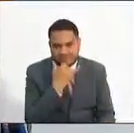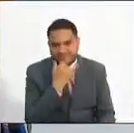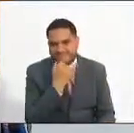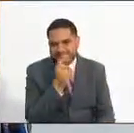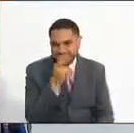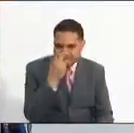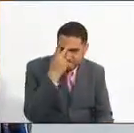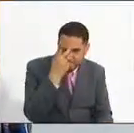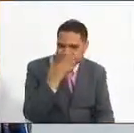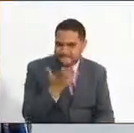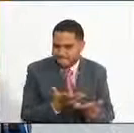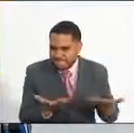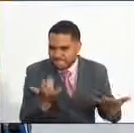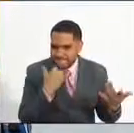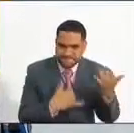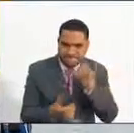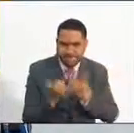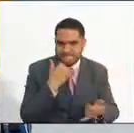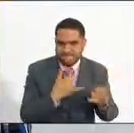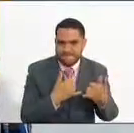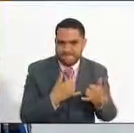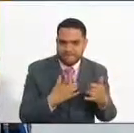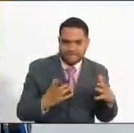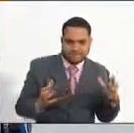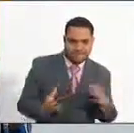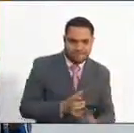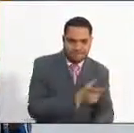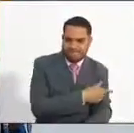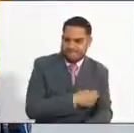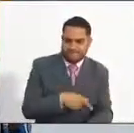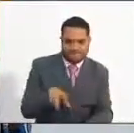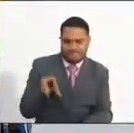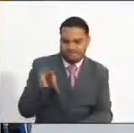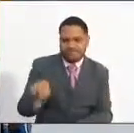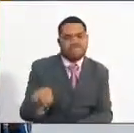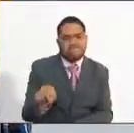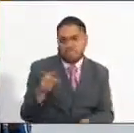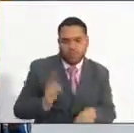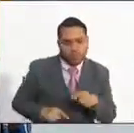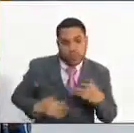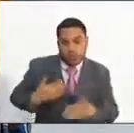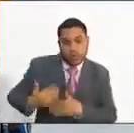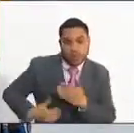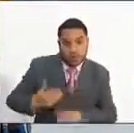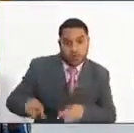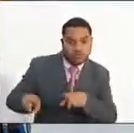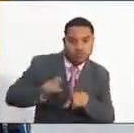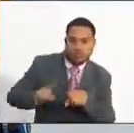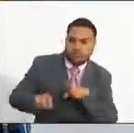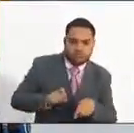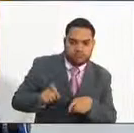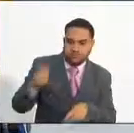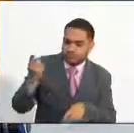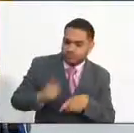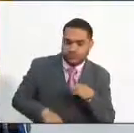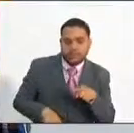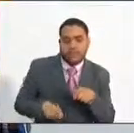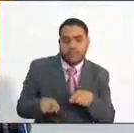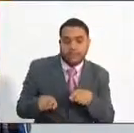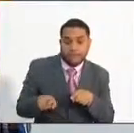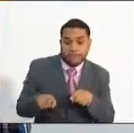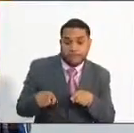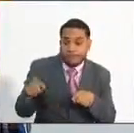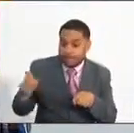inconsistencias que en criterio de la comisión afectan sustancialmente el proceso de selección y en aras de